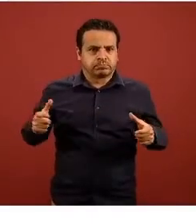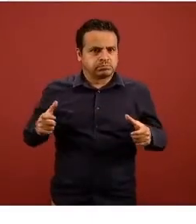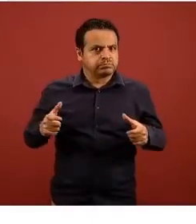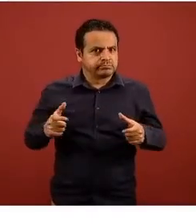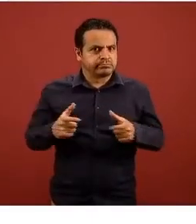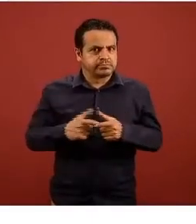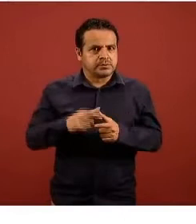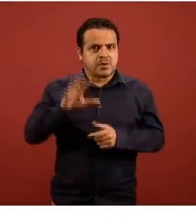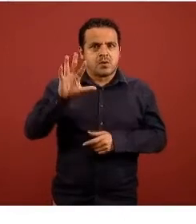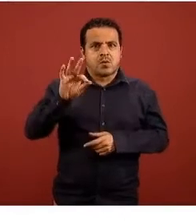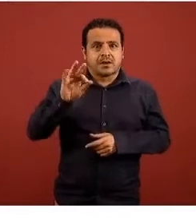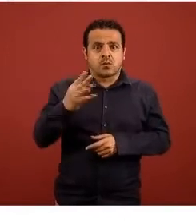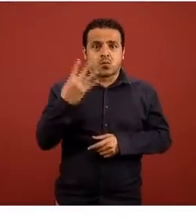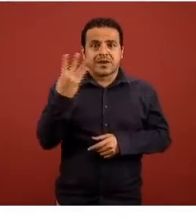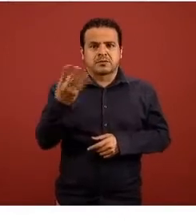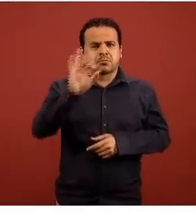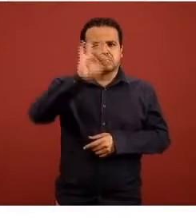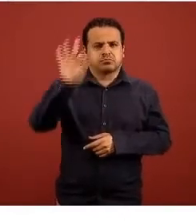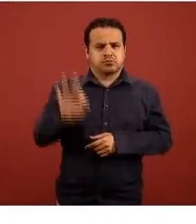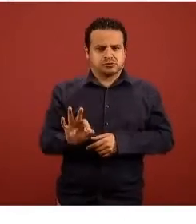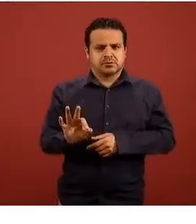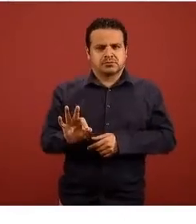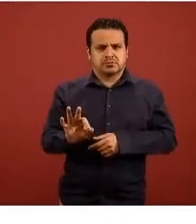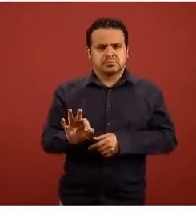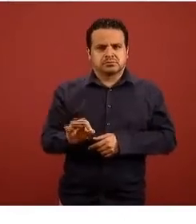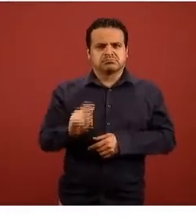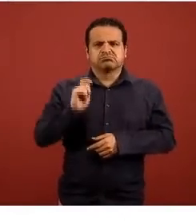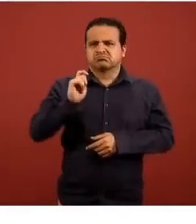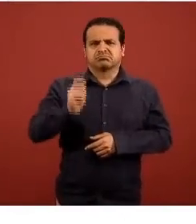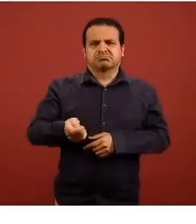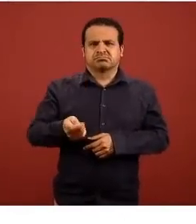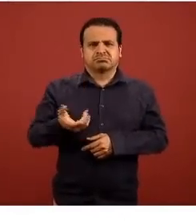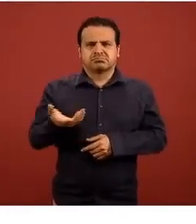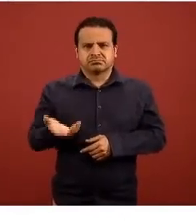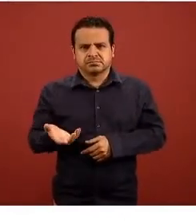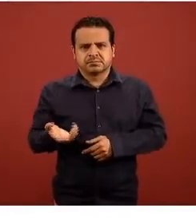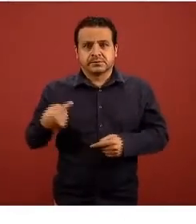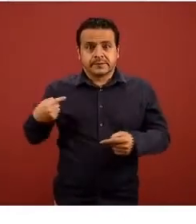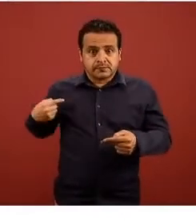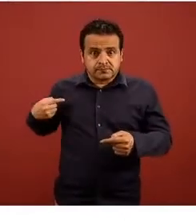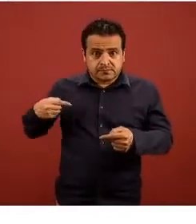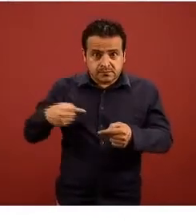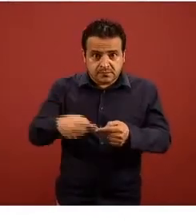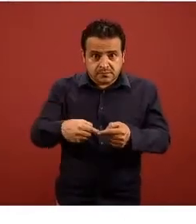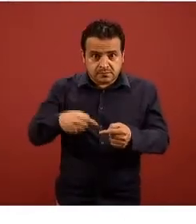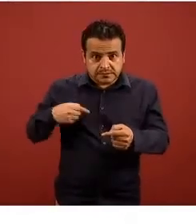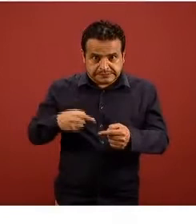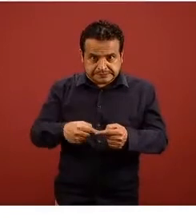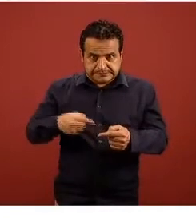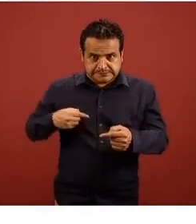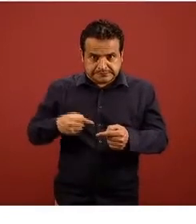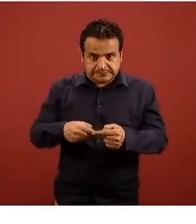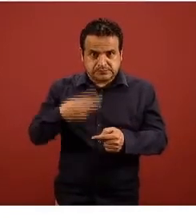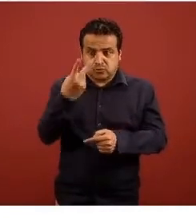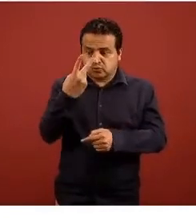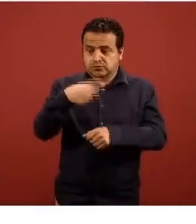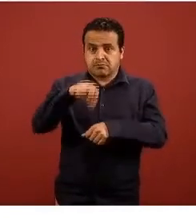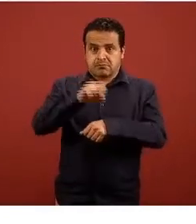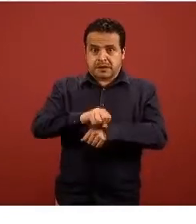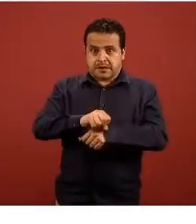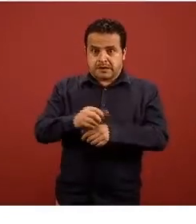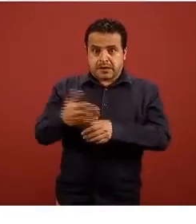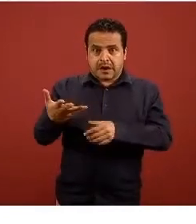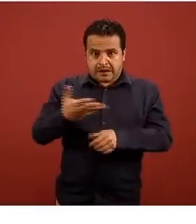para el día de hoy lo que habla de cómo la pandemia por lo menos en las últimas semanas ha venido ya